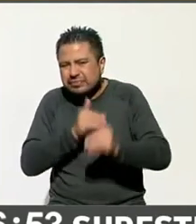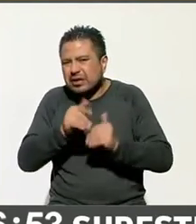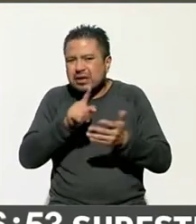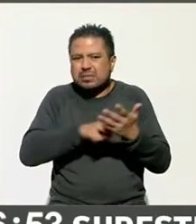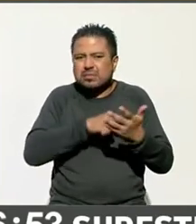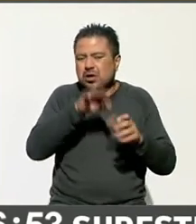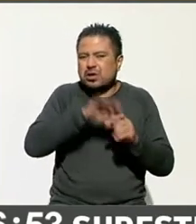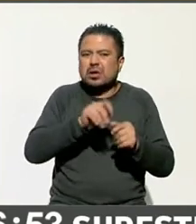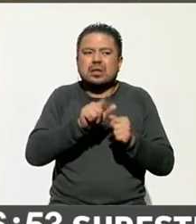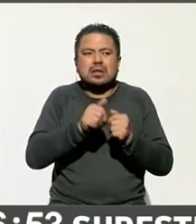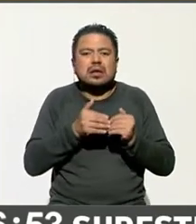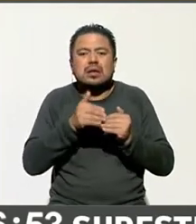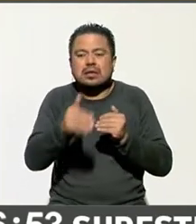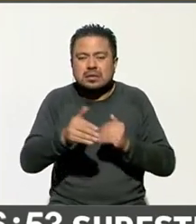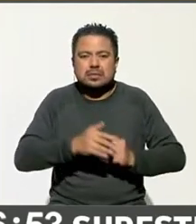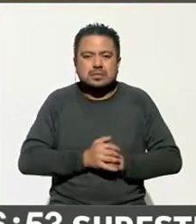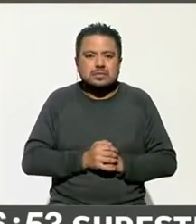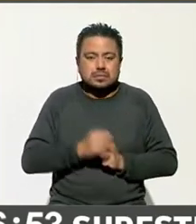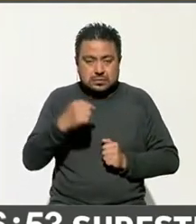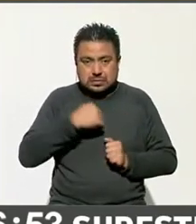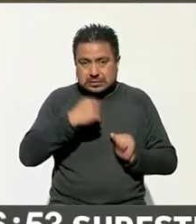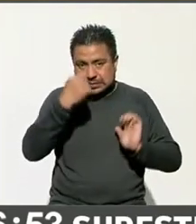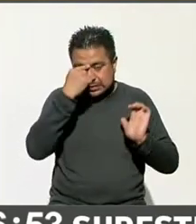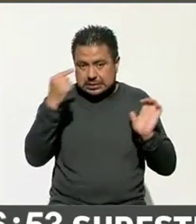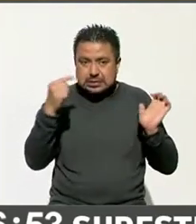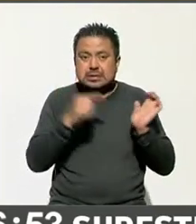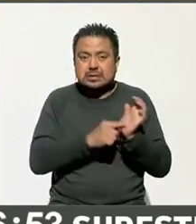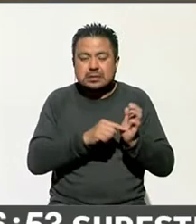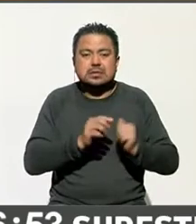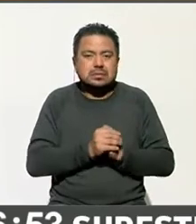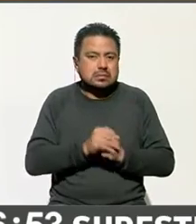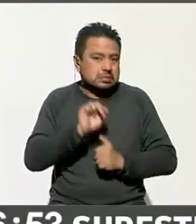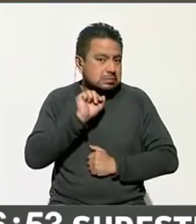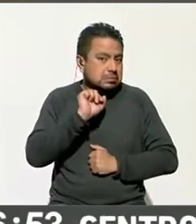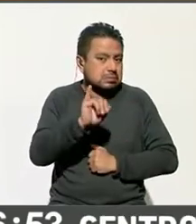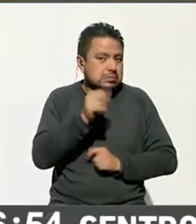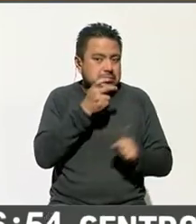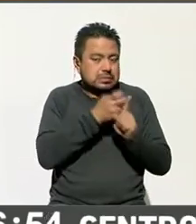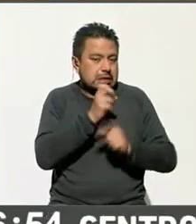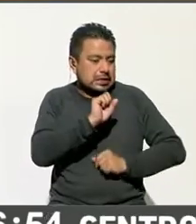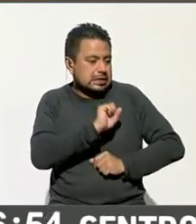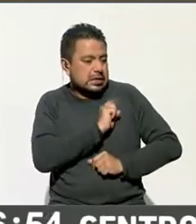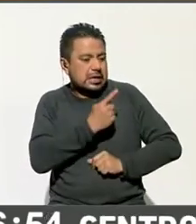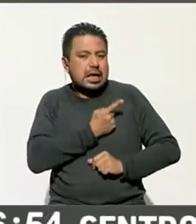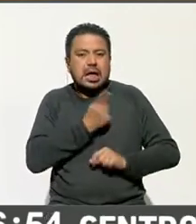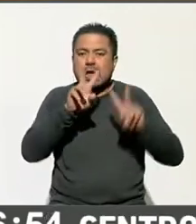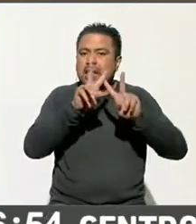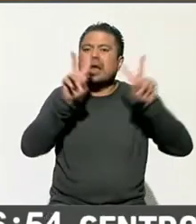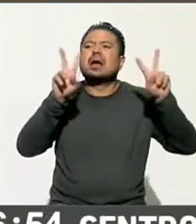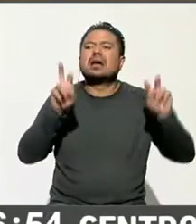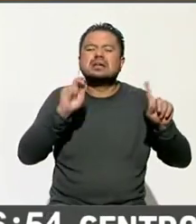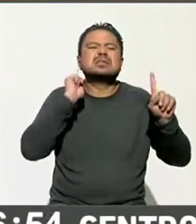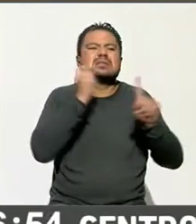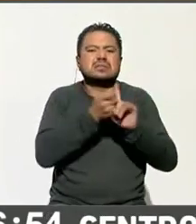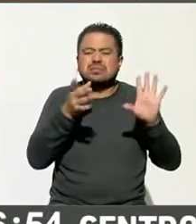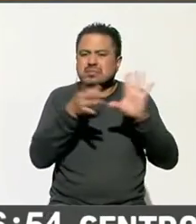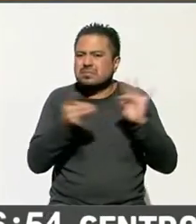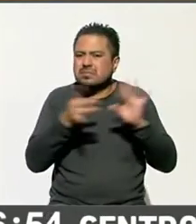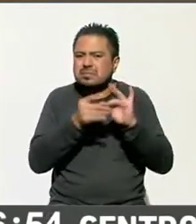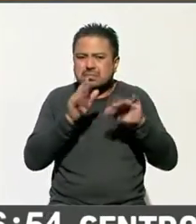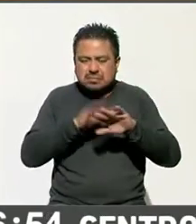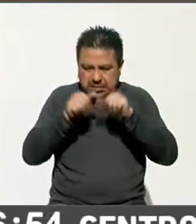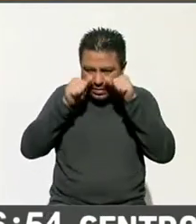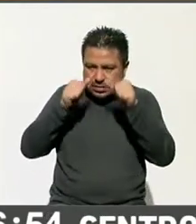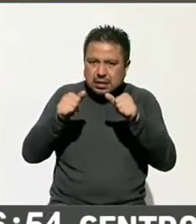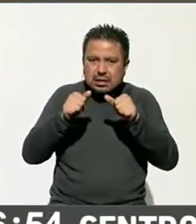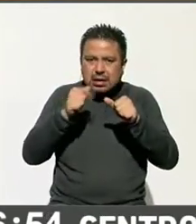electoral. Yo creo que, si bien la salud en algún punto nos ocupó,